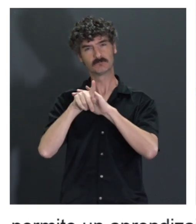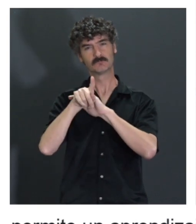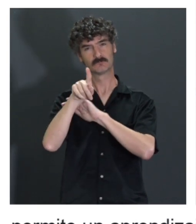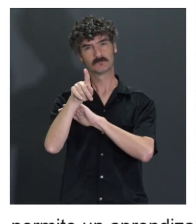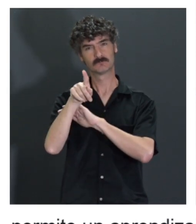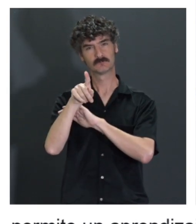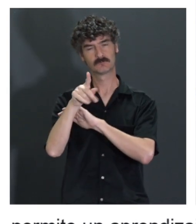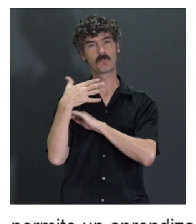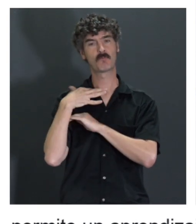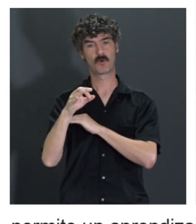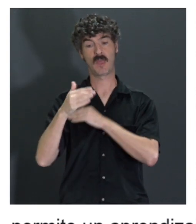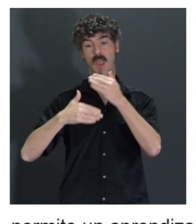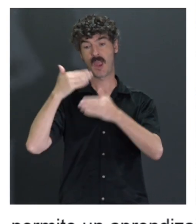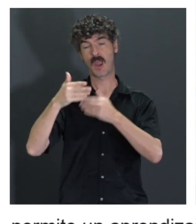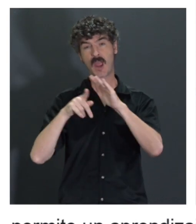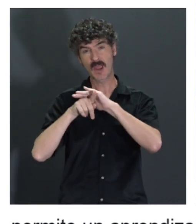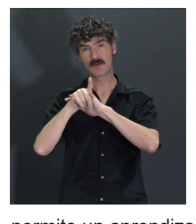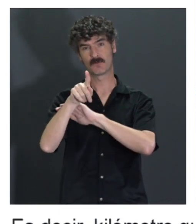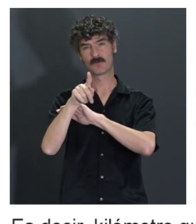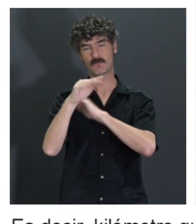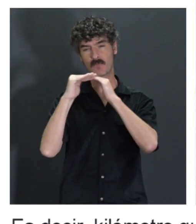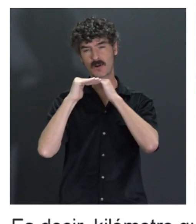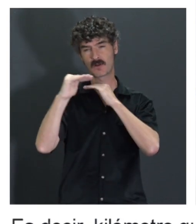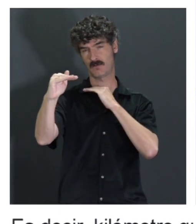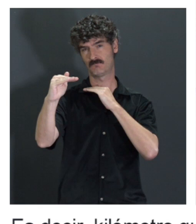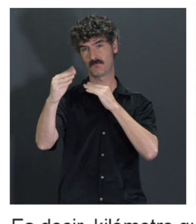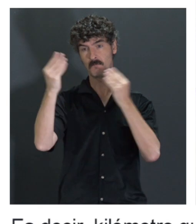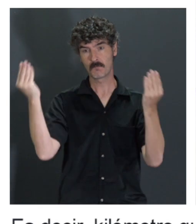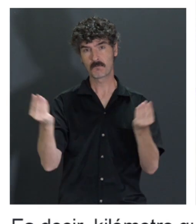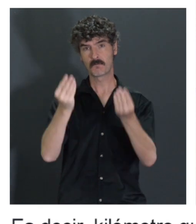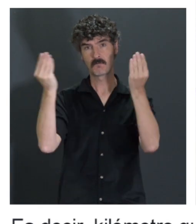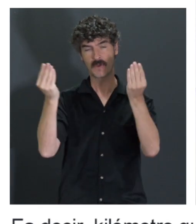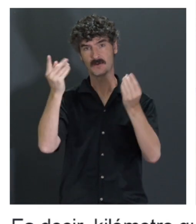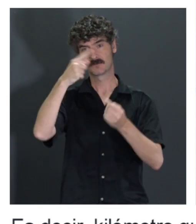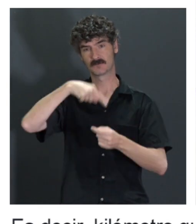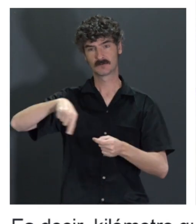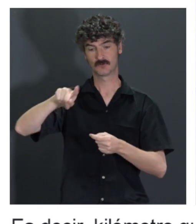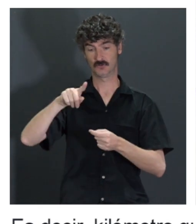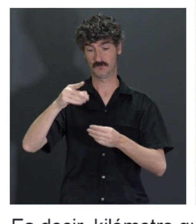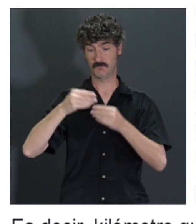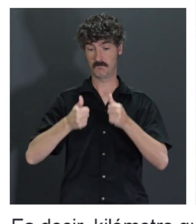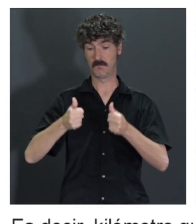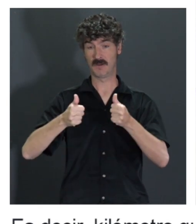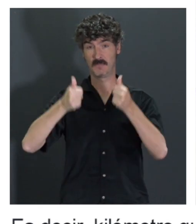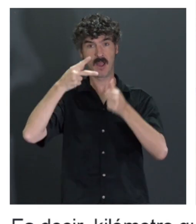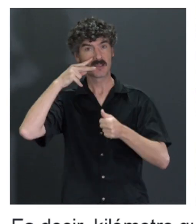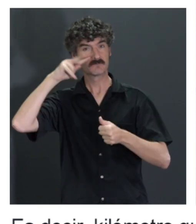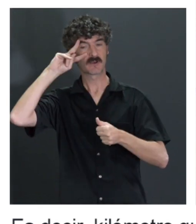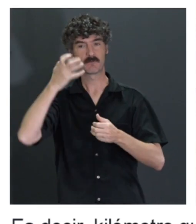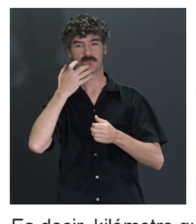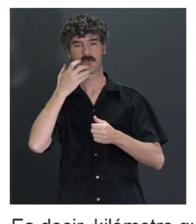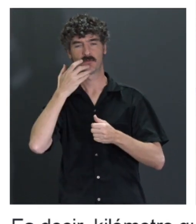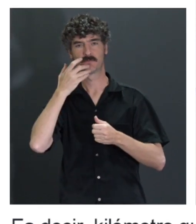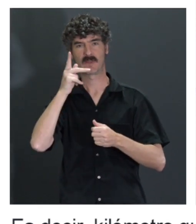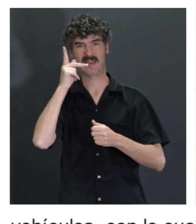la evolución no es lineal, es exponencial. A medida que vamos haciendo más kilómetros, a medida que vamos